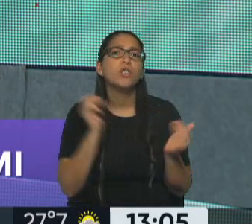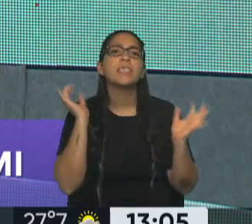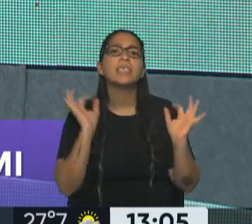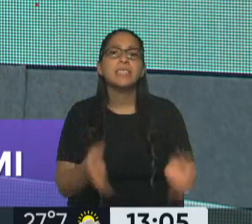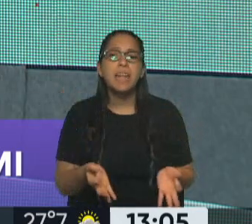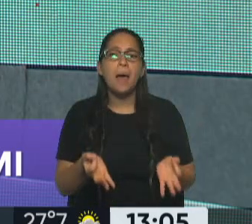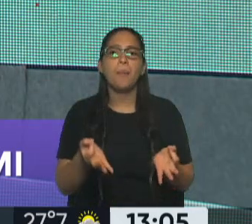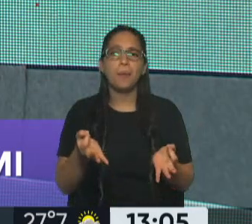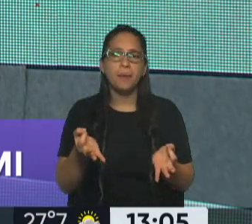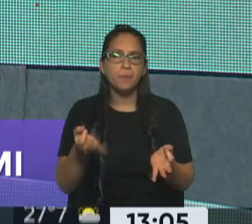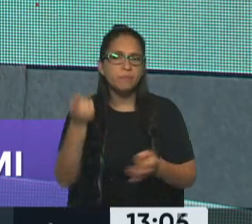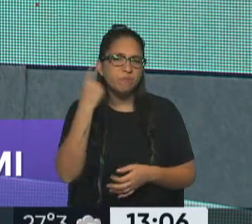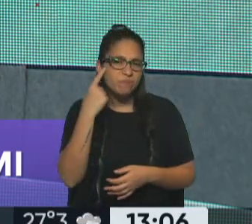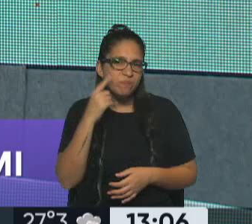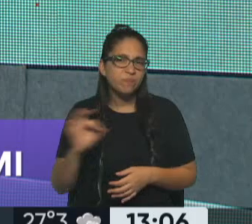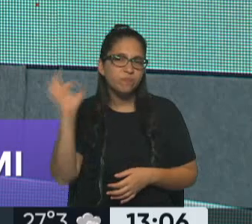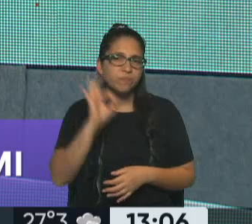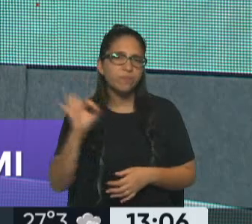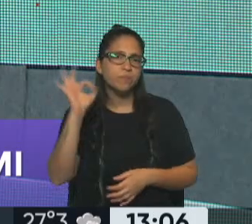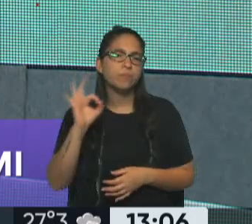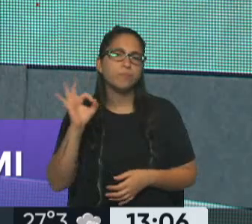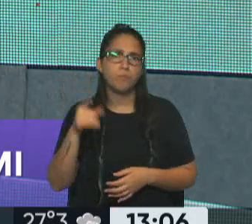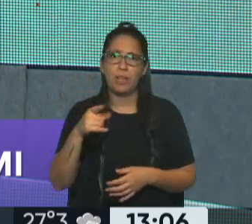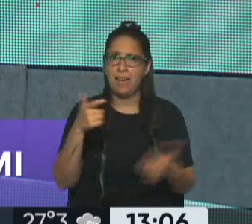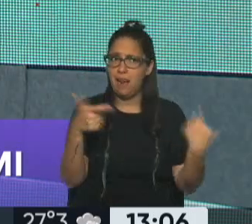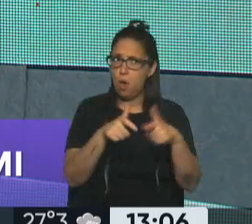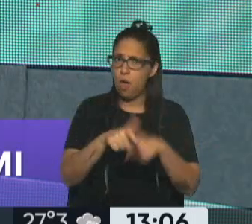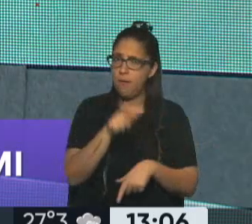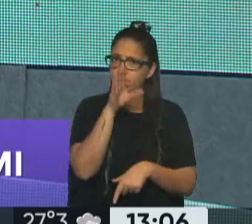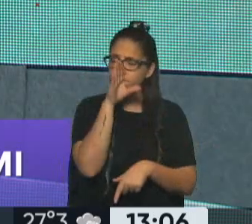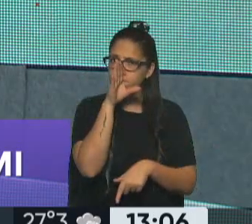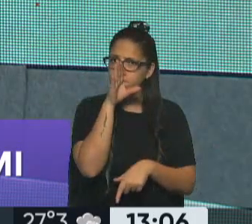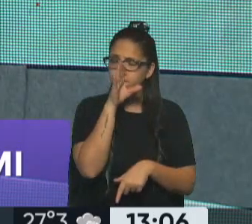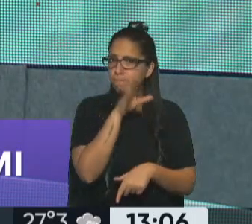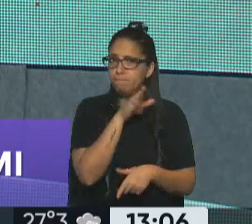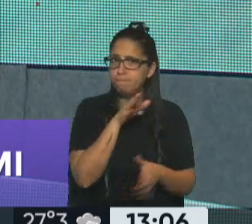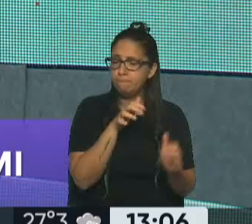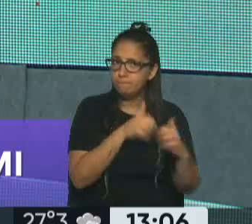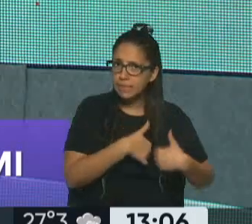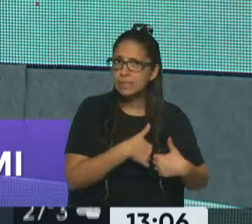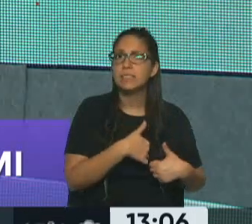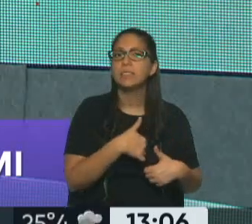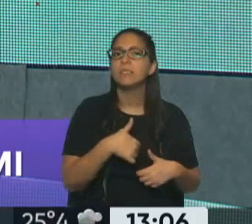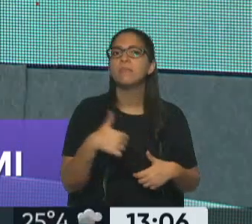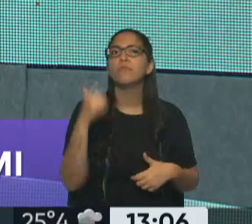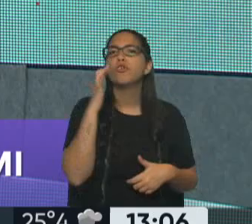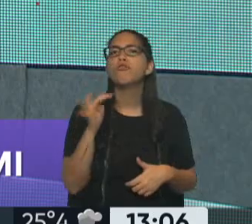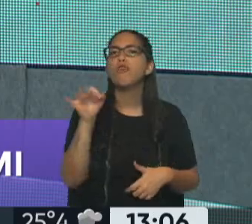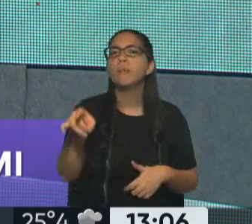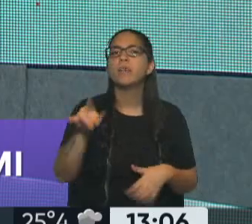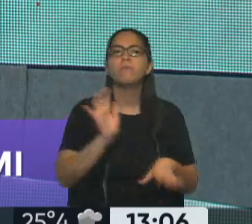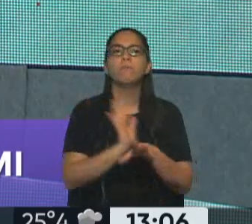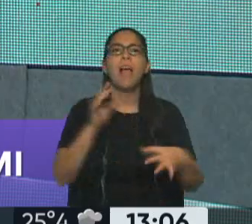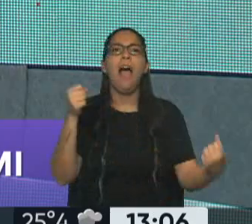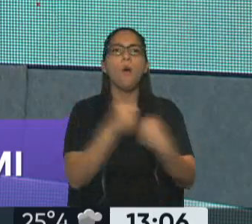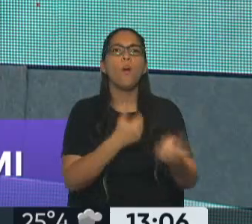fue saliendo de estas reuniones que fueron muy herméticas? ¿Es una readaptación del